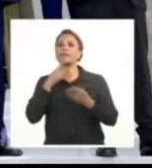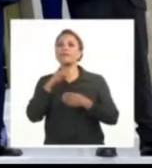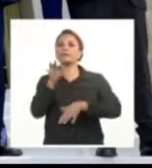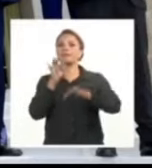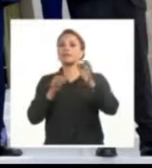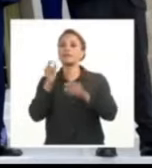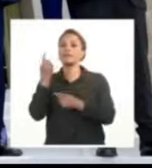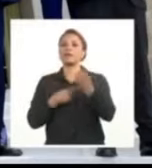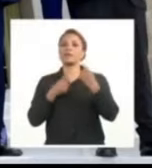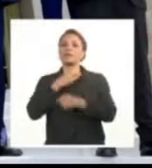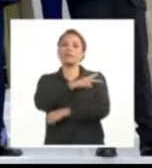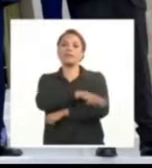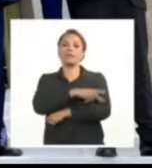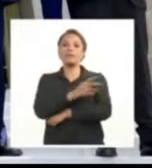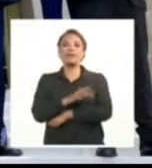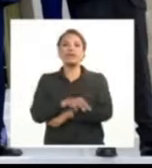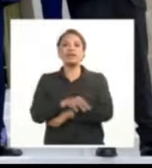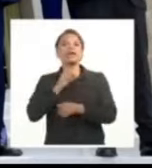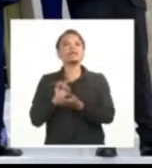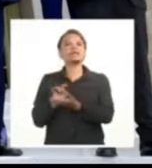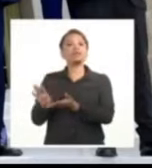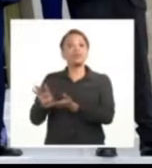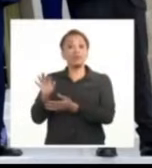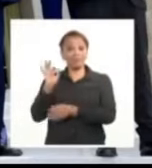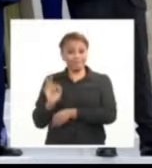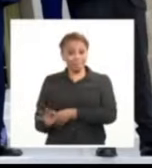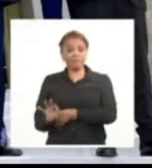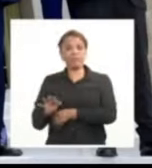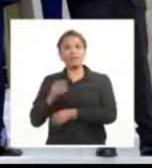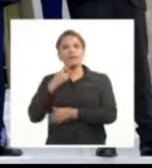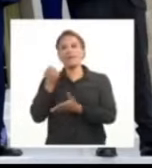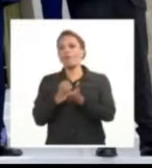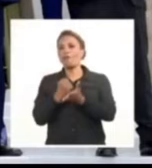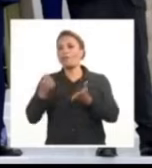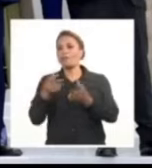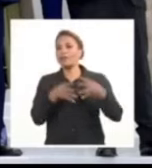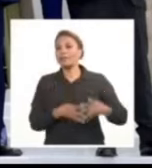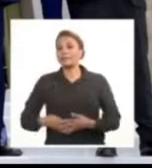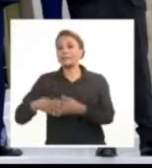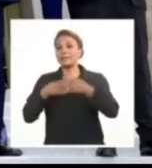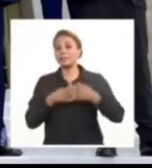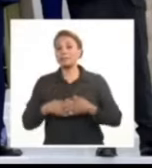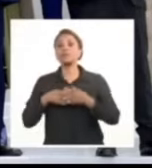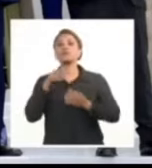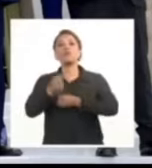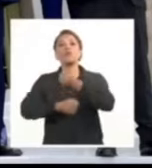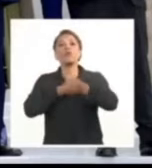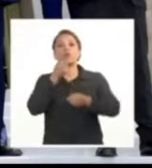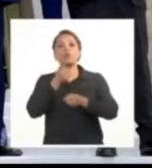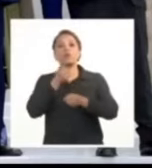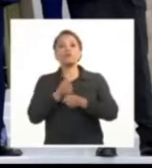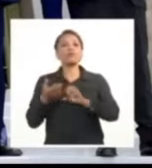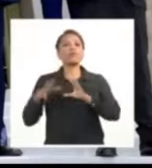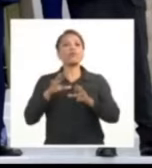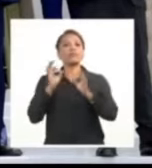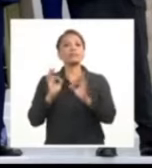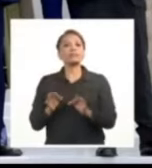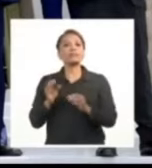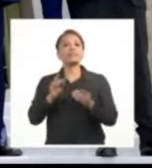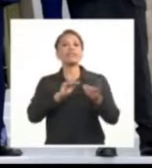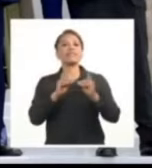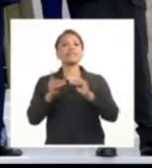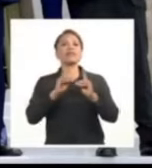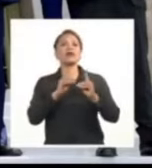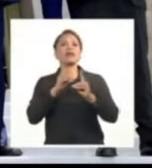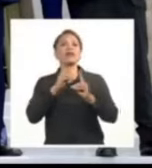Exclusiones de esta naturaleza confirman que los Estados Unidos concibieron y utilizan este mecanismo de diálogo de